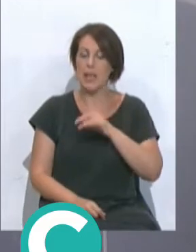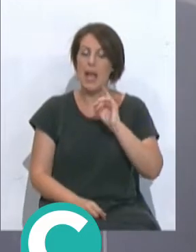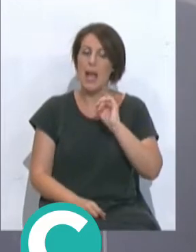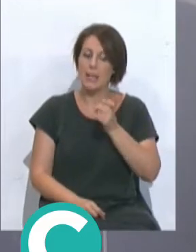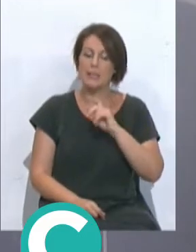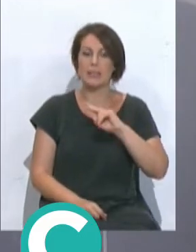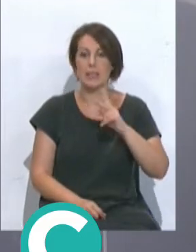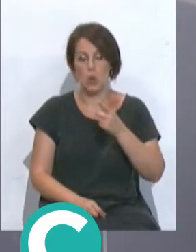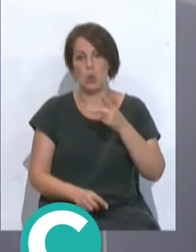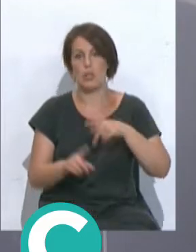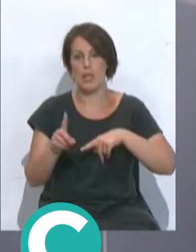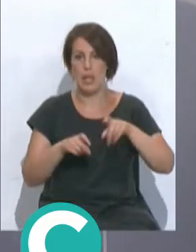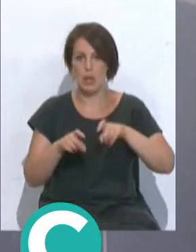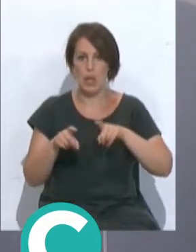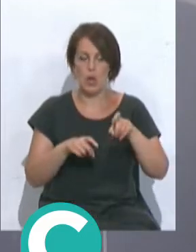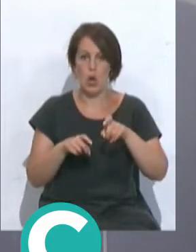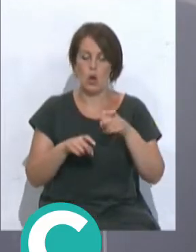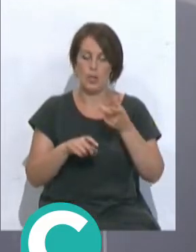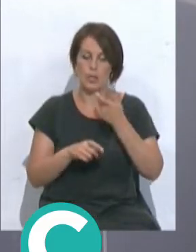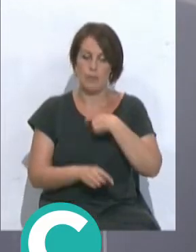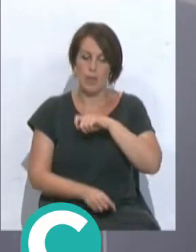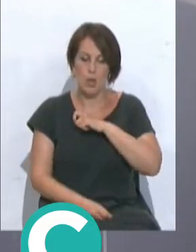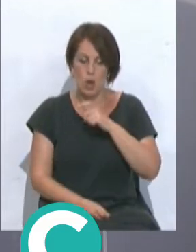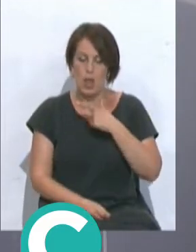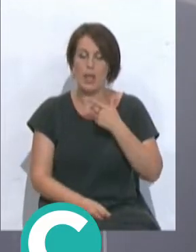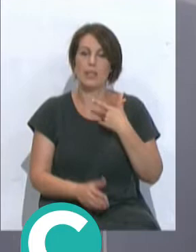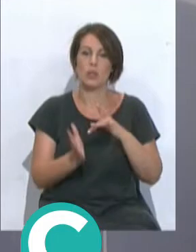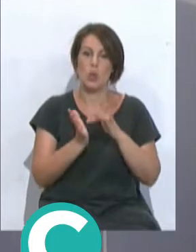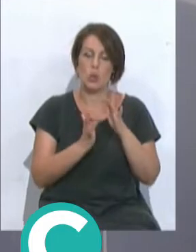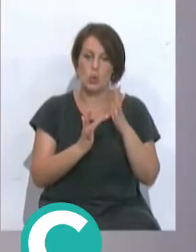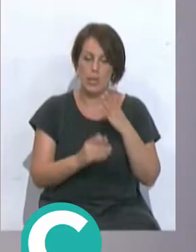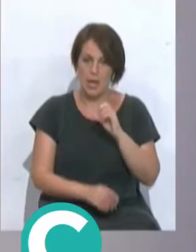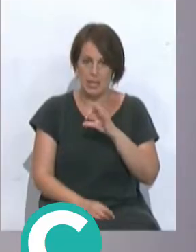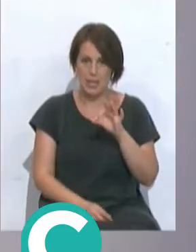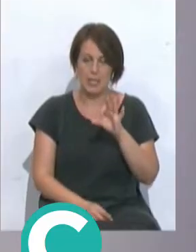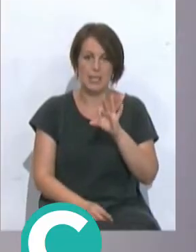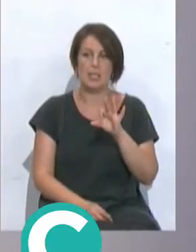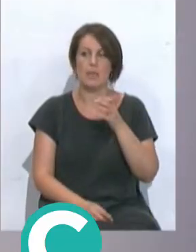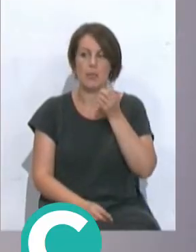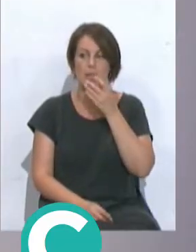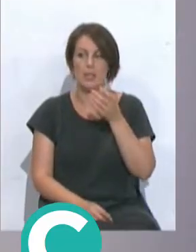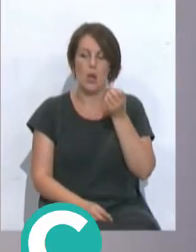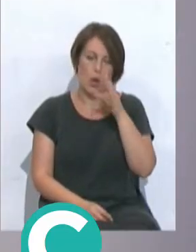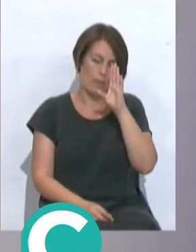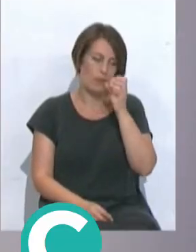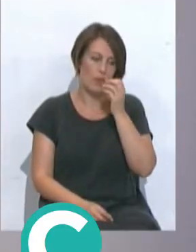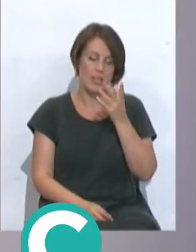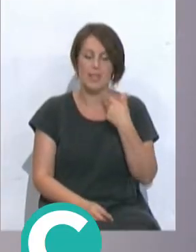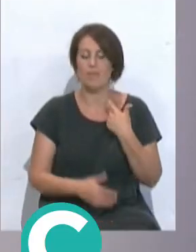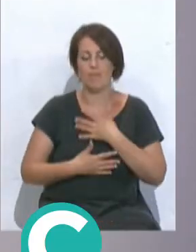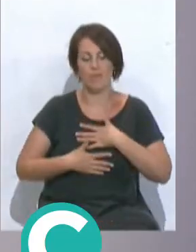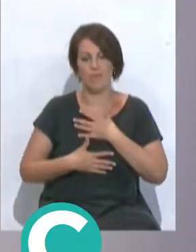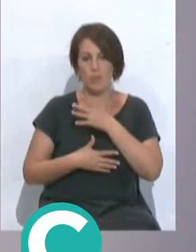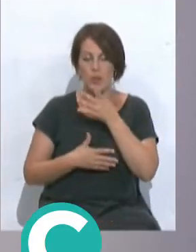ex segundo seleccionador de la española, de la absoluta Jesús Casas, muy buenas Jesús, muchas gracias muy amable como siempre por